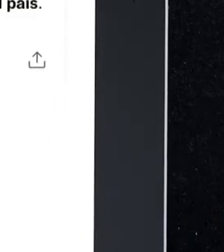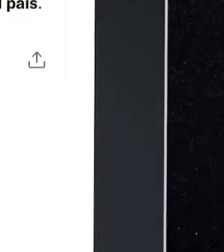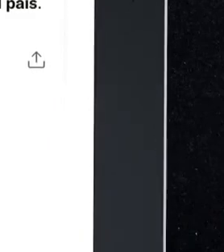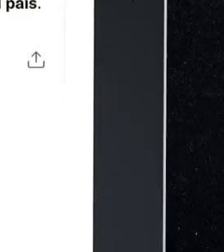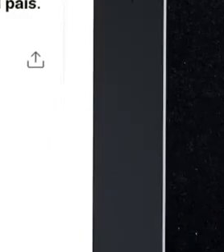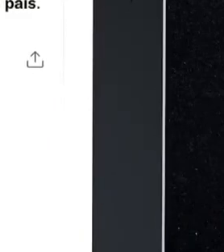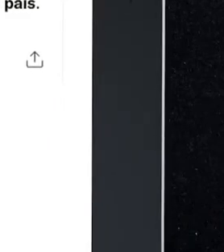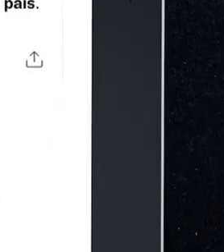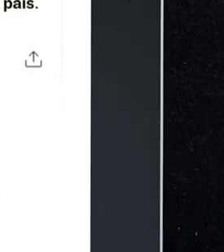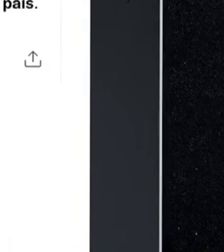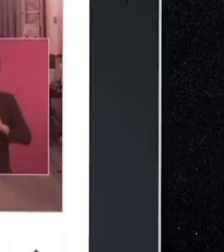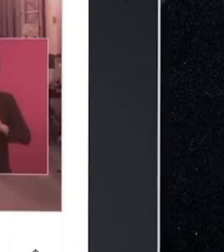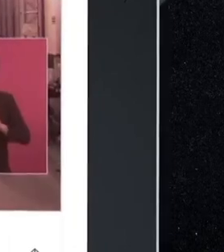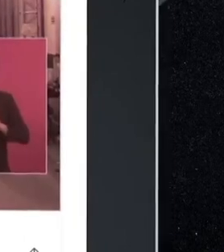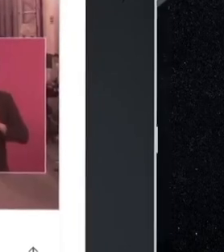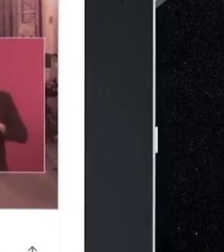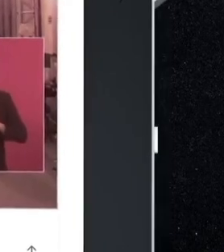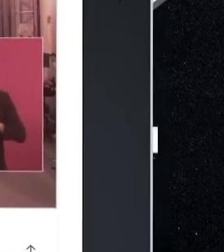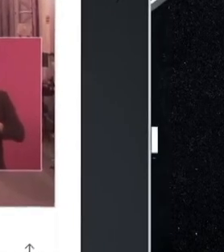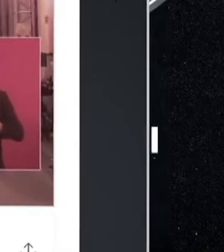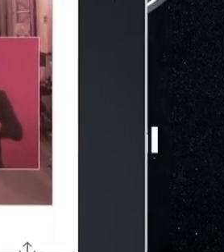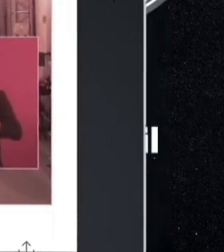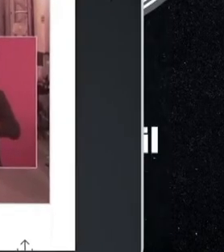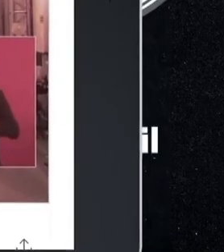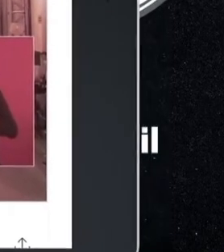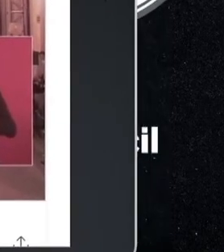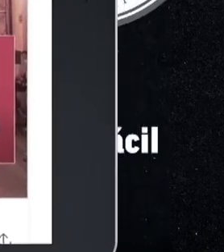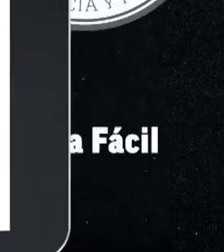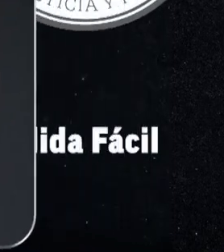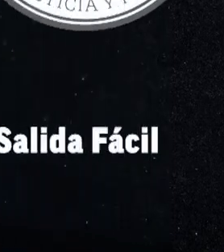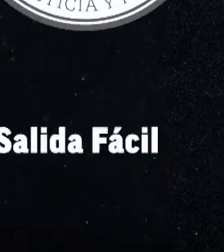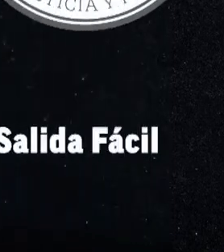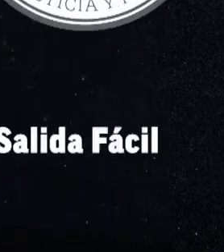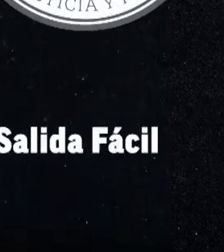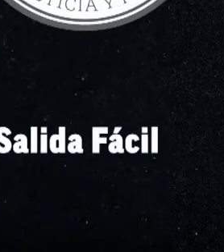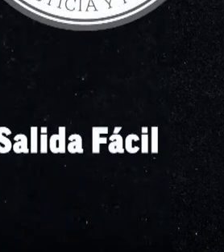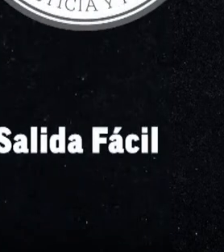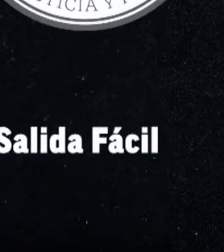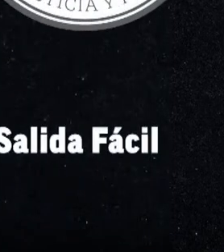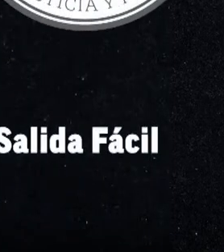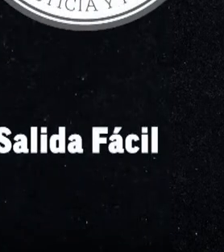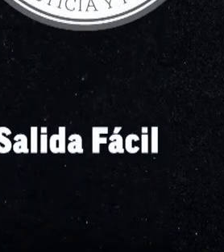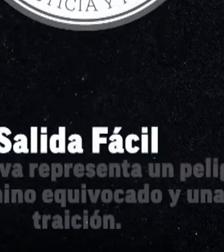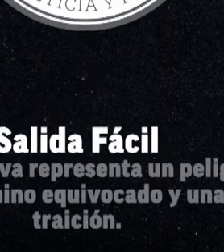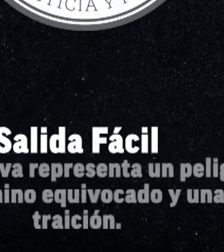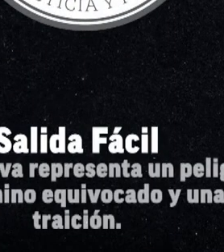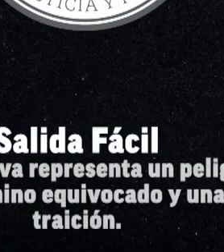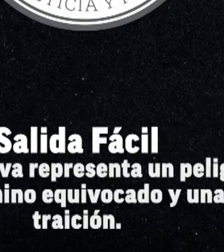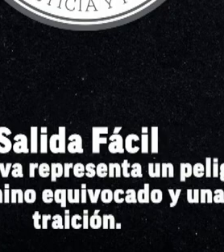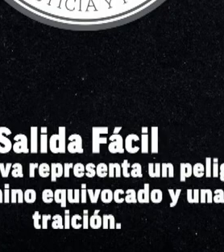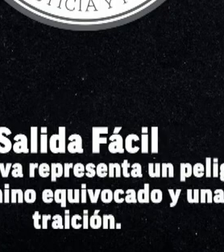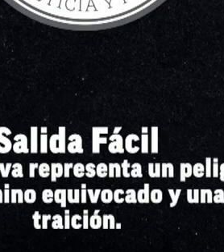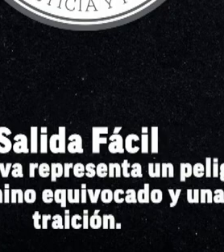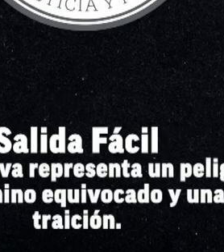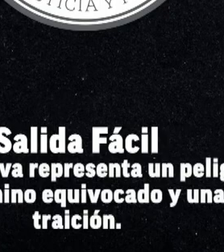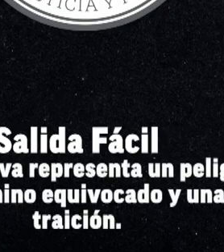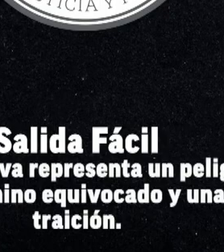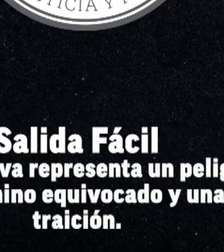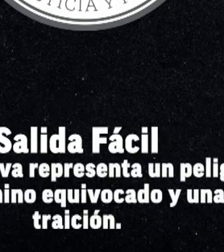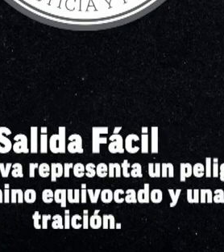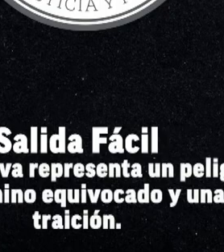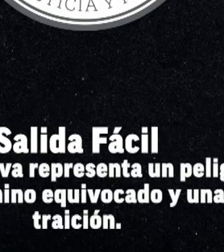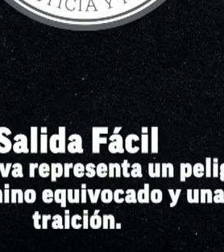México para perpetuarse en el poder, que la Guardia Nacional es una salida fácil, que la iniciativa representa un